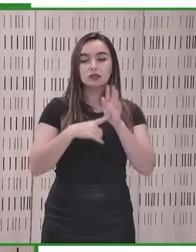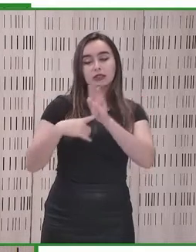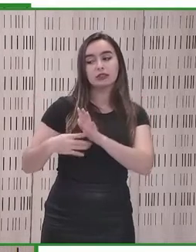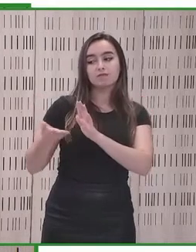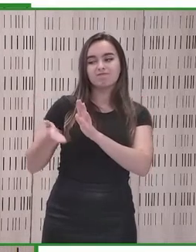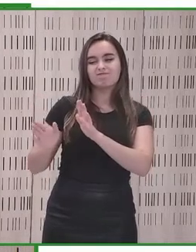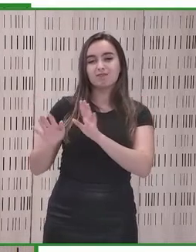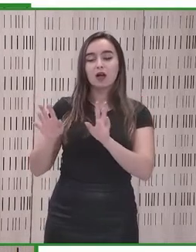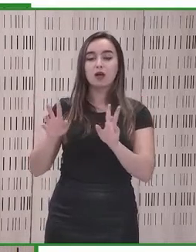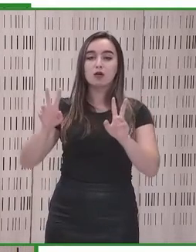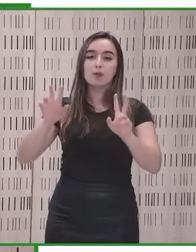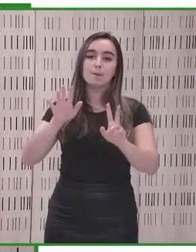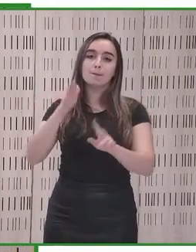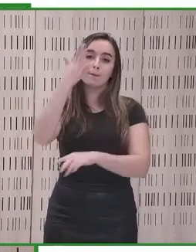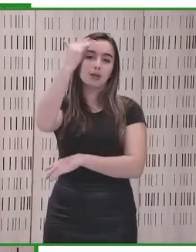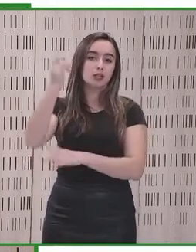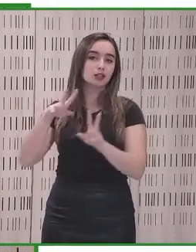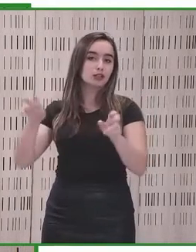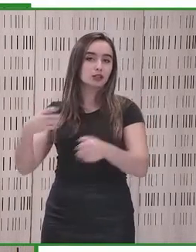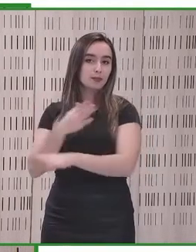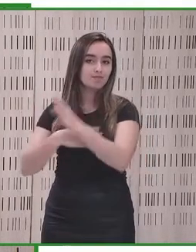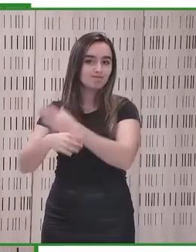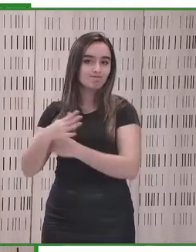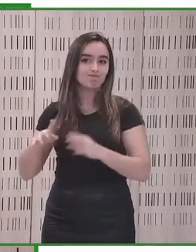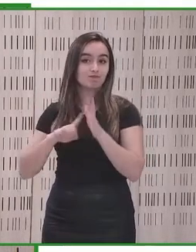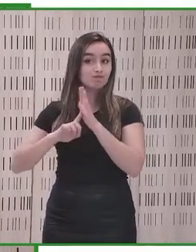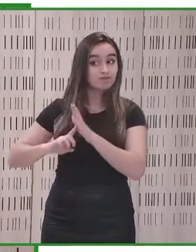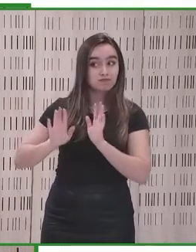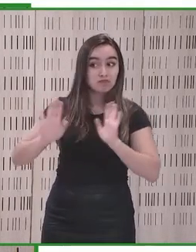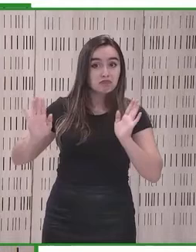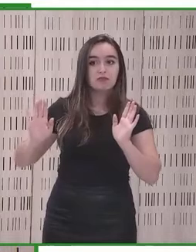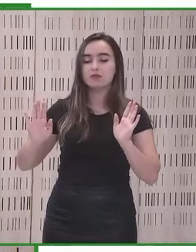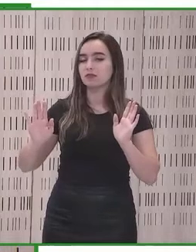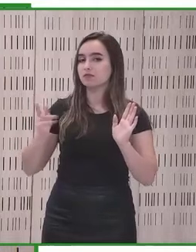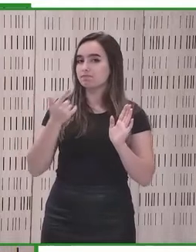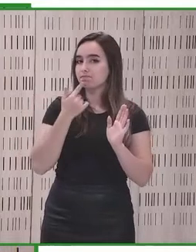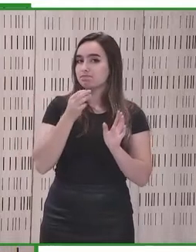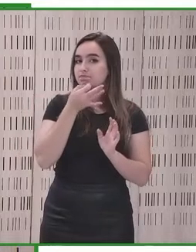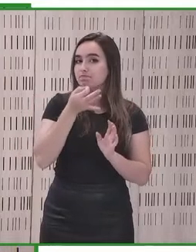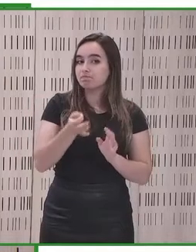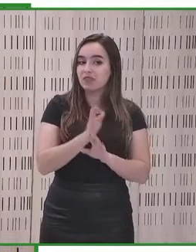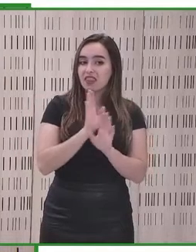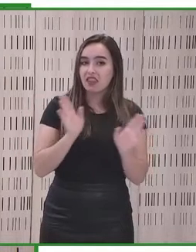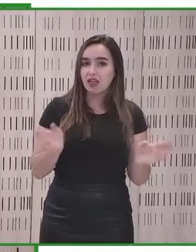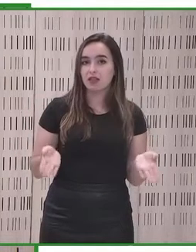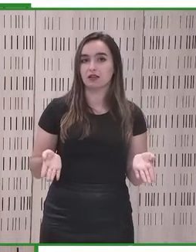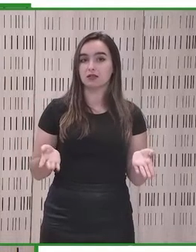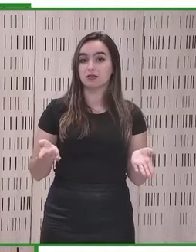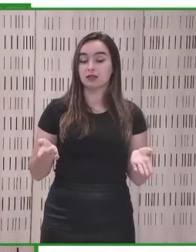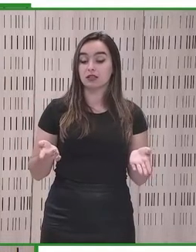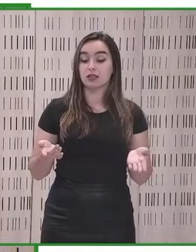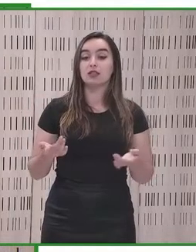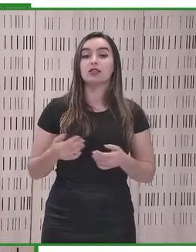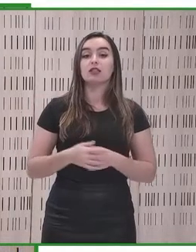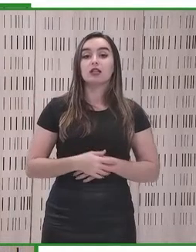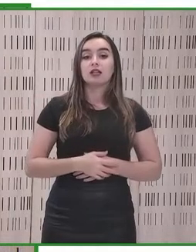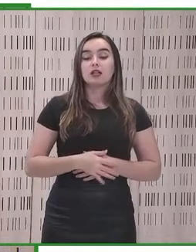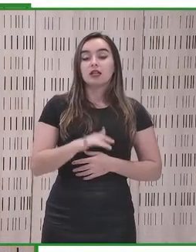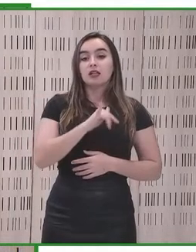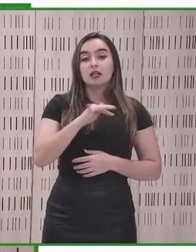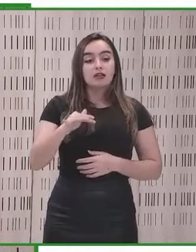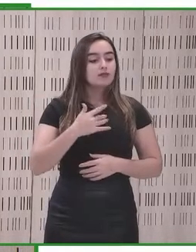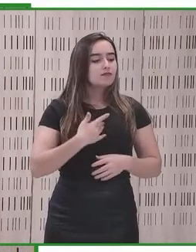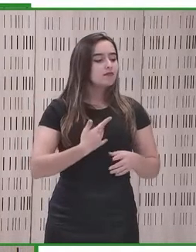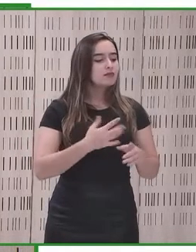de la vida. Una discriminación que se agrava exponencialmente cuando interaccionan otros condicionamientos,